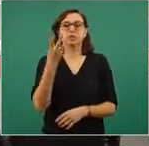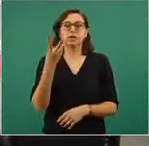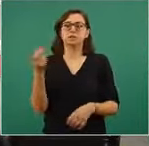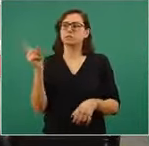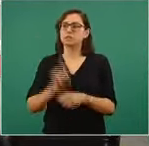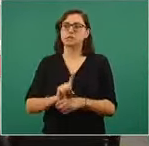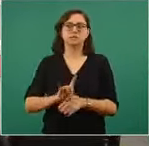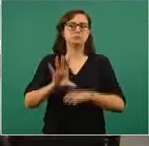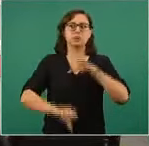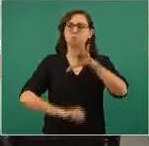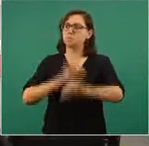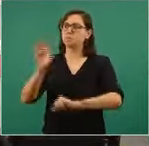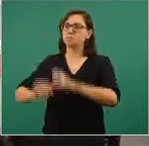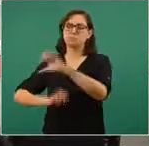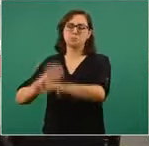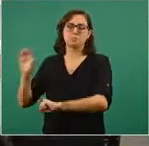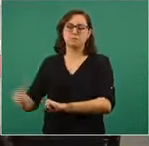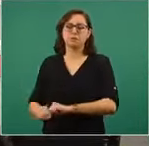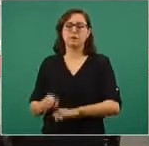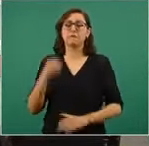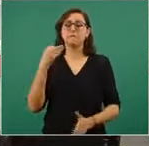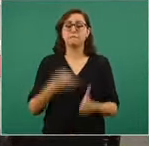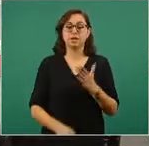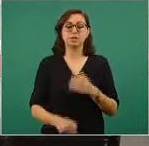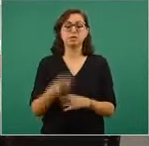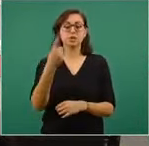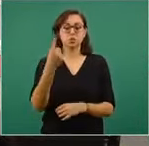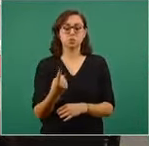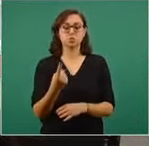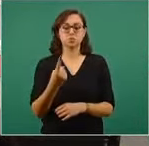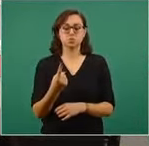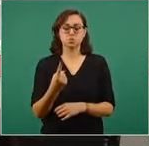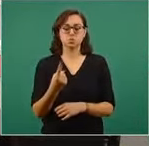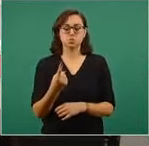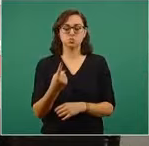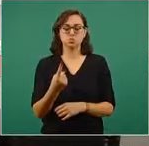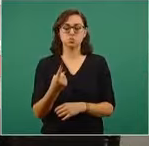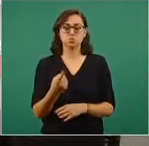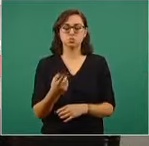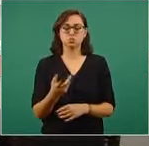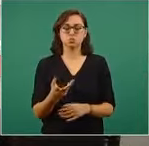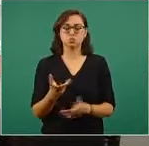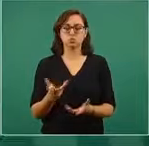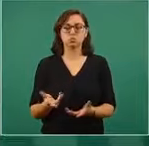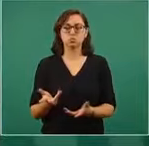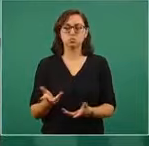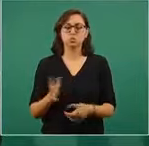y faltó uno que está detenido por otras causas. Gracias.